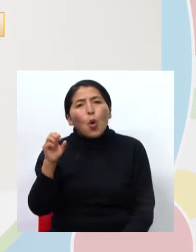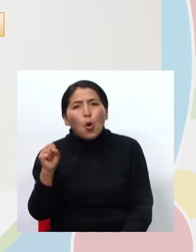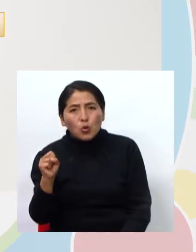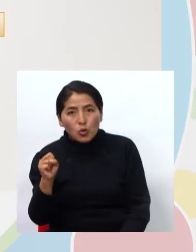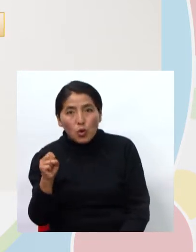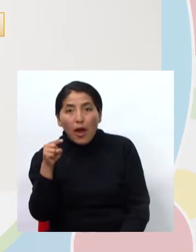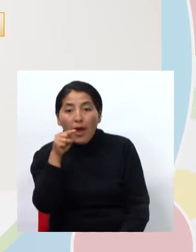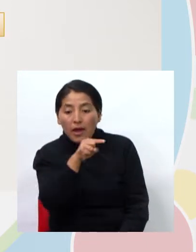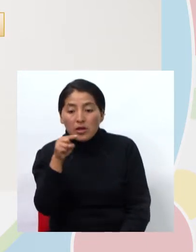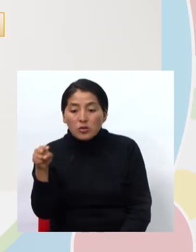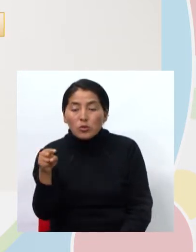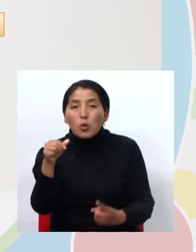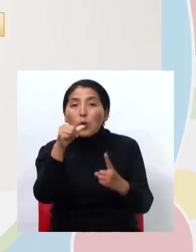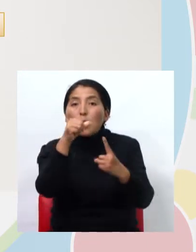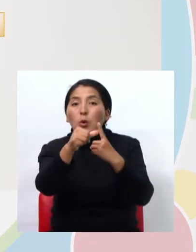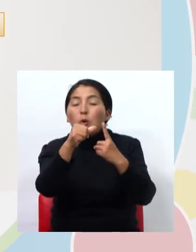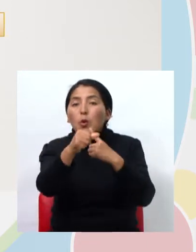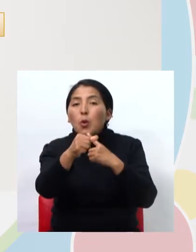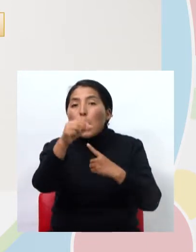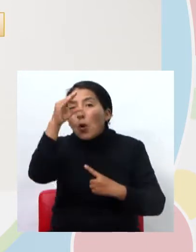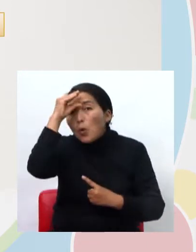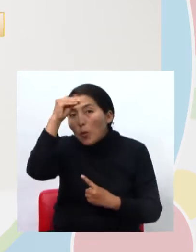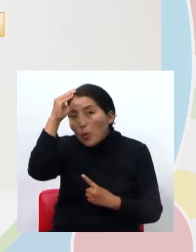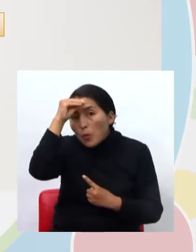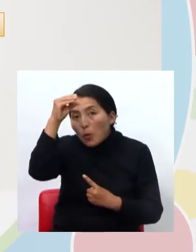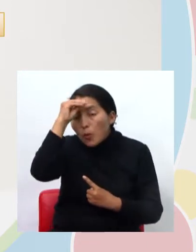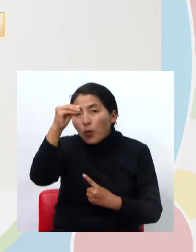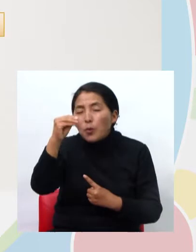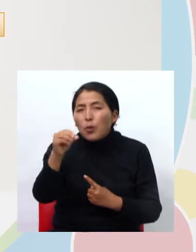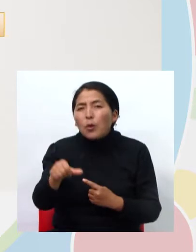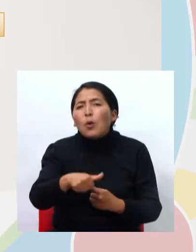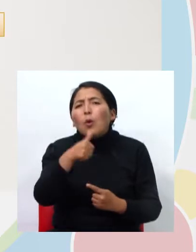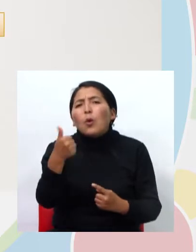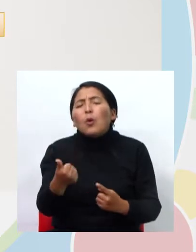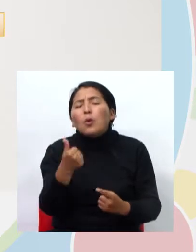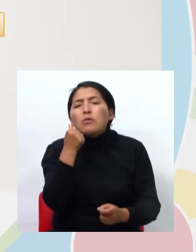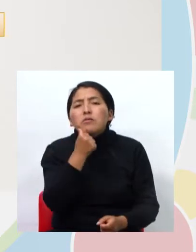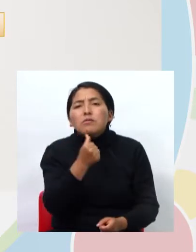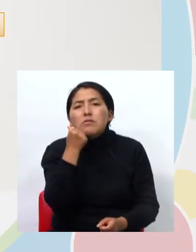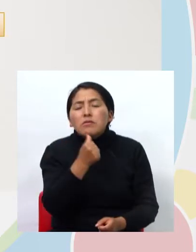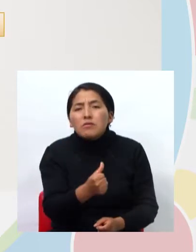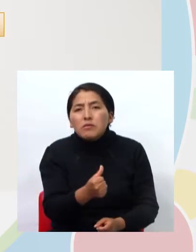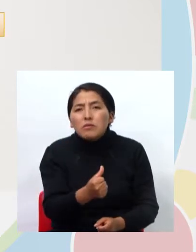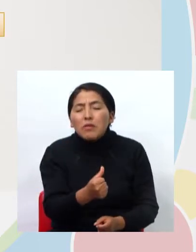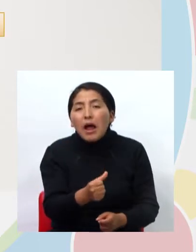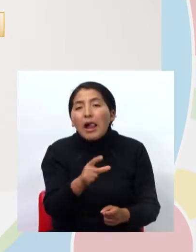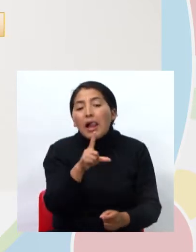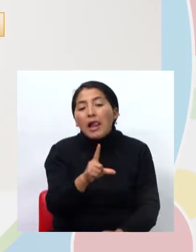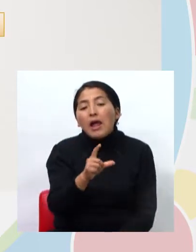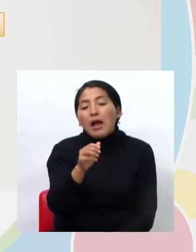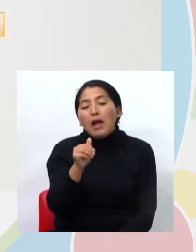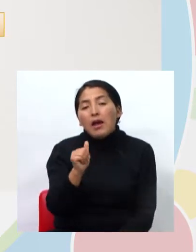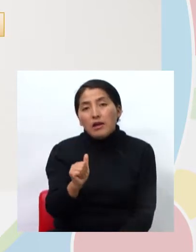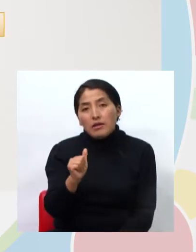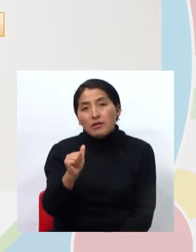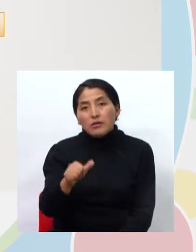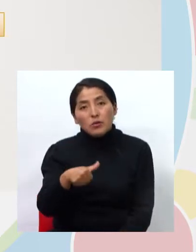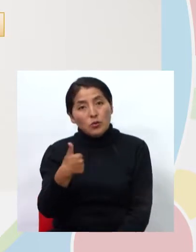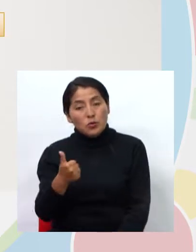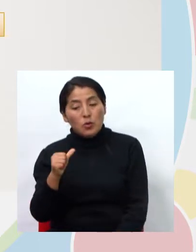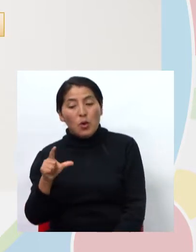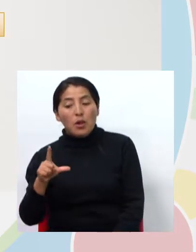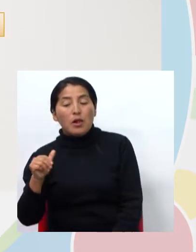sustantivo si es masculino. Y el femenino, los artículos LA y LAS.